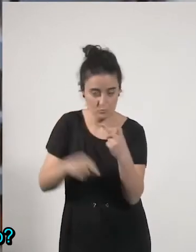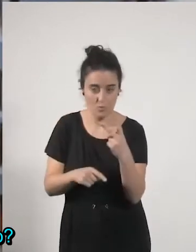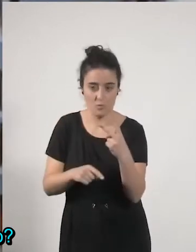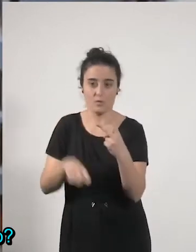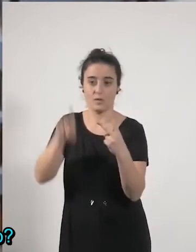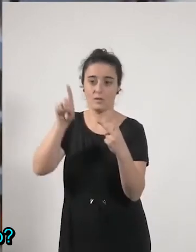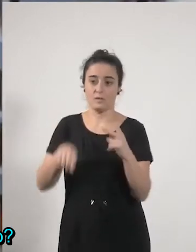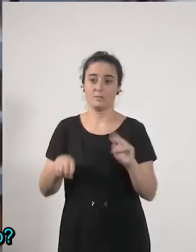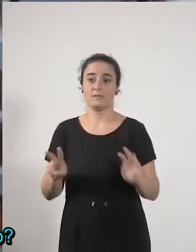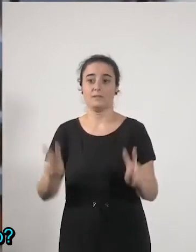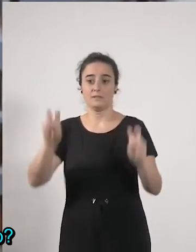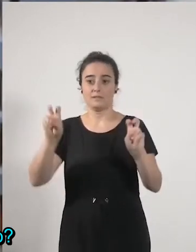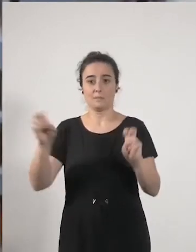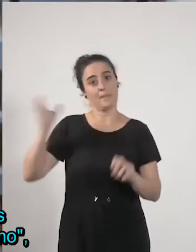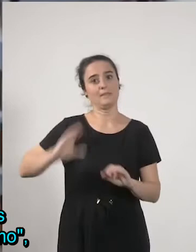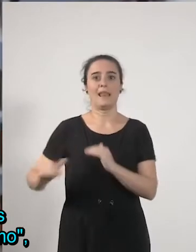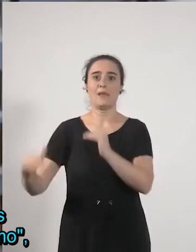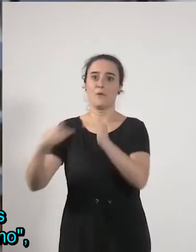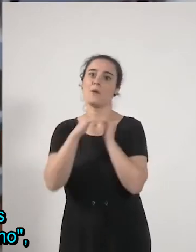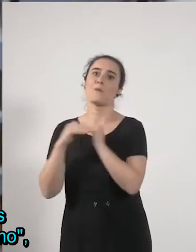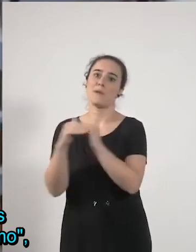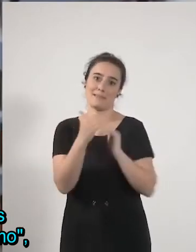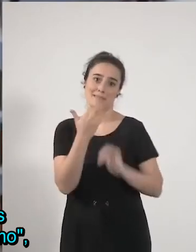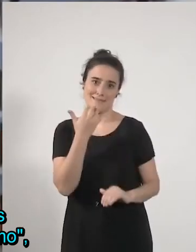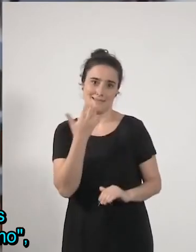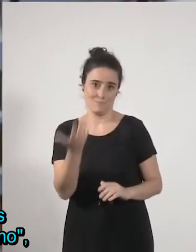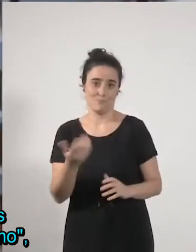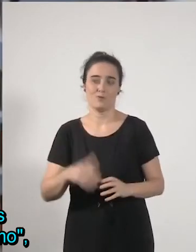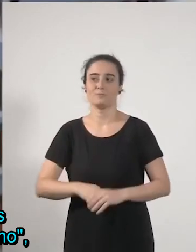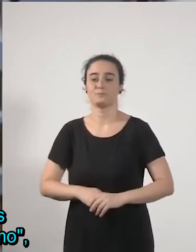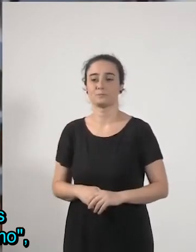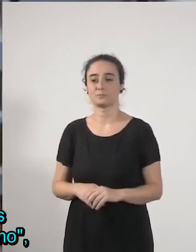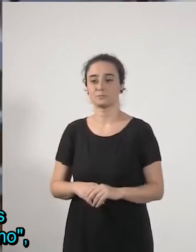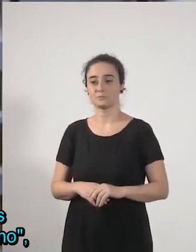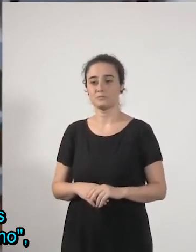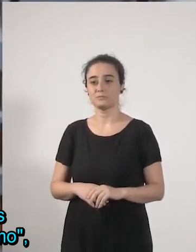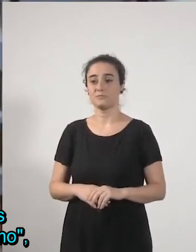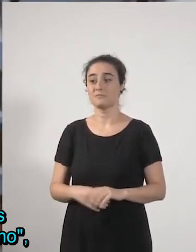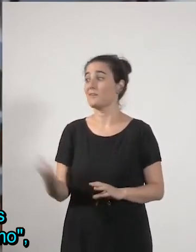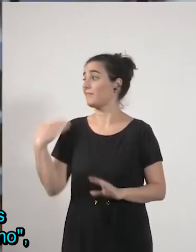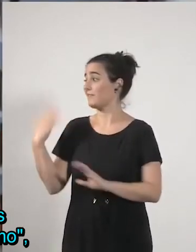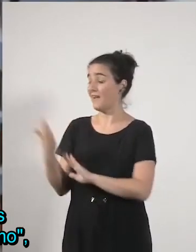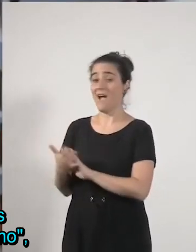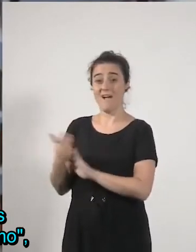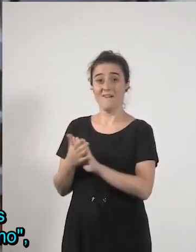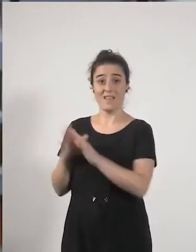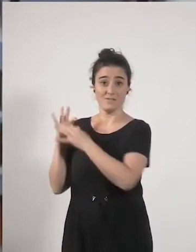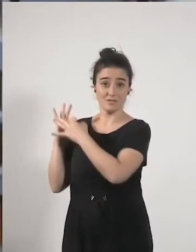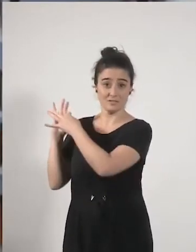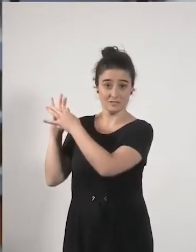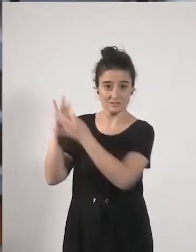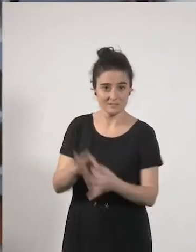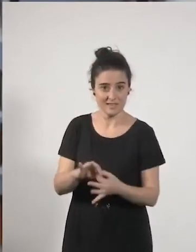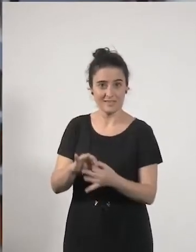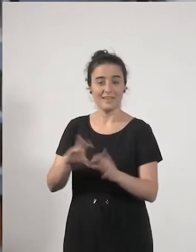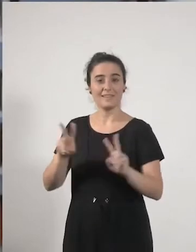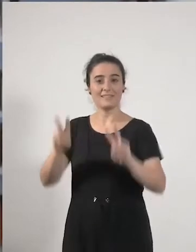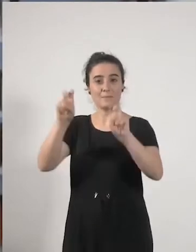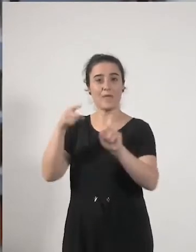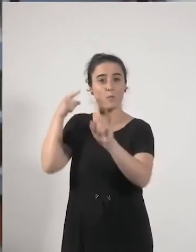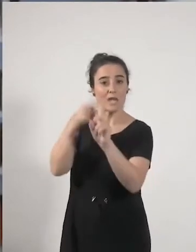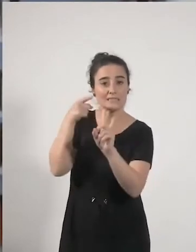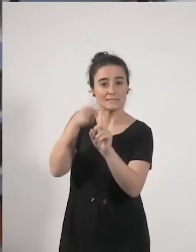la igualdad salarial y eso me viene con lo que habéis comentado antes del insistencialismo que habéis comentado